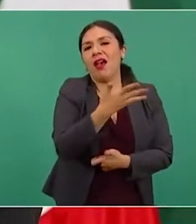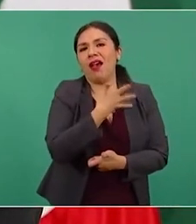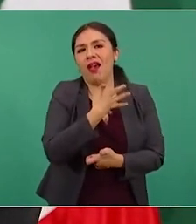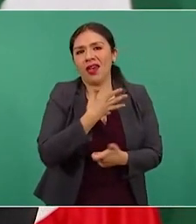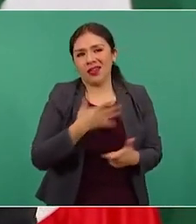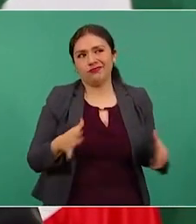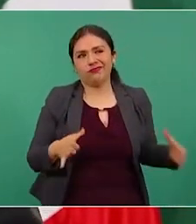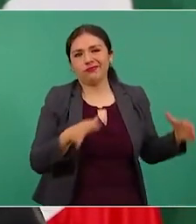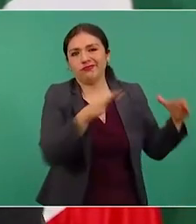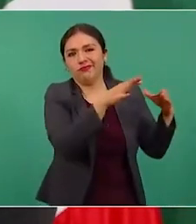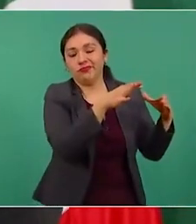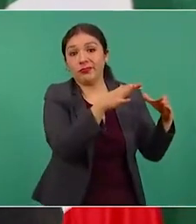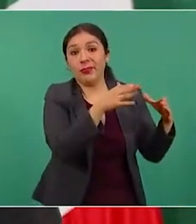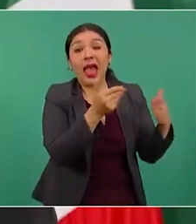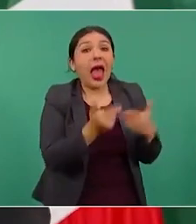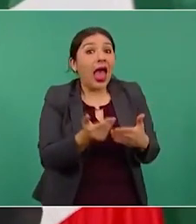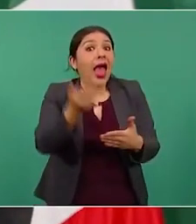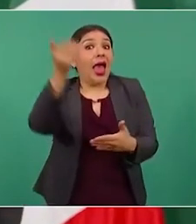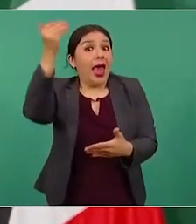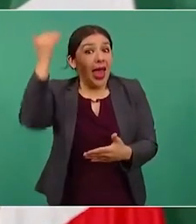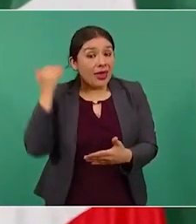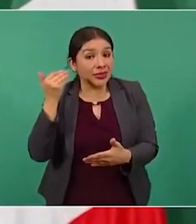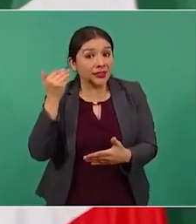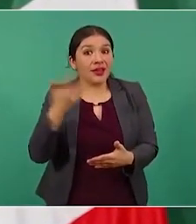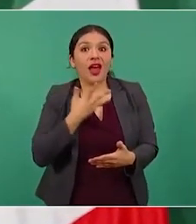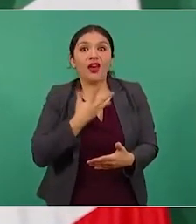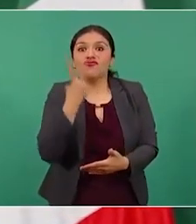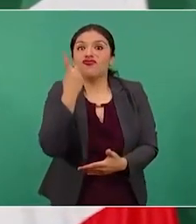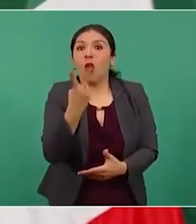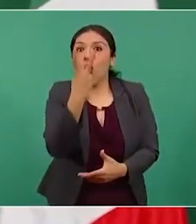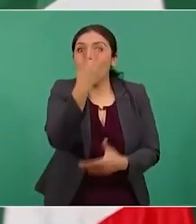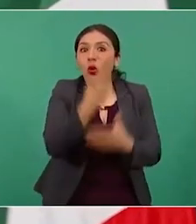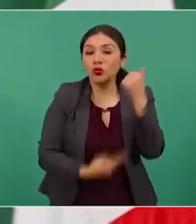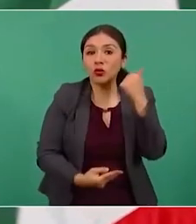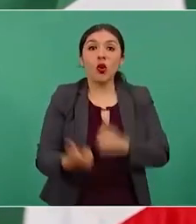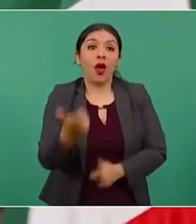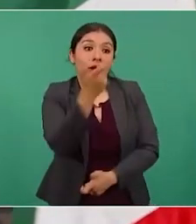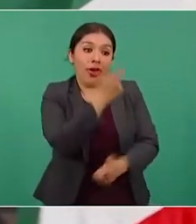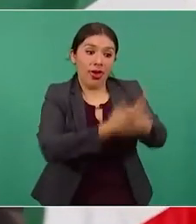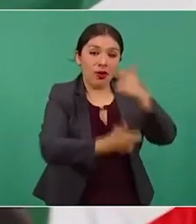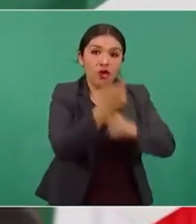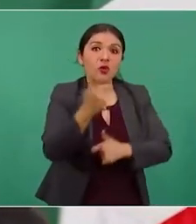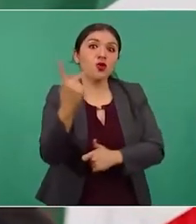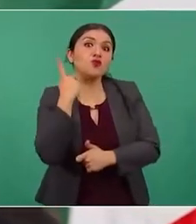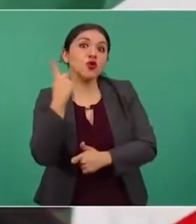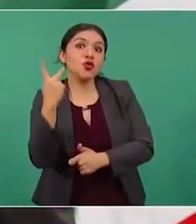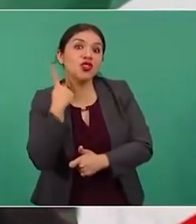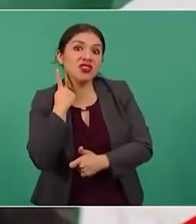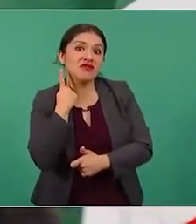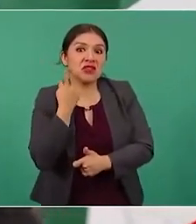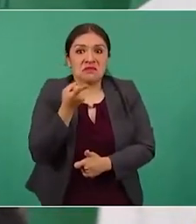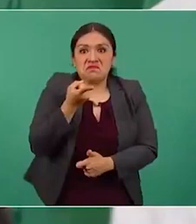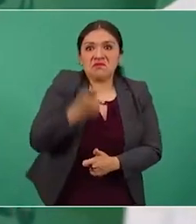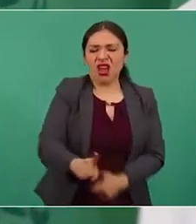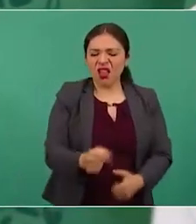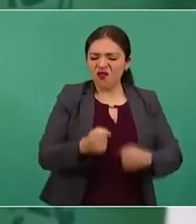Y antes tenían las dos cosas, poder económico y poder político. Aquí mandaban.